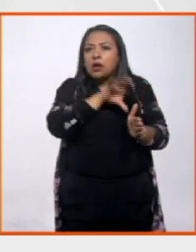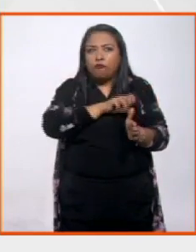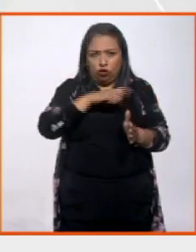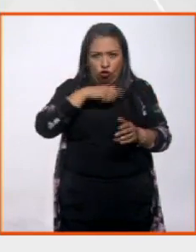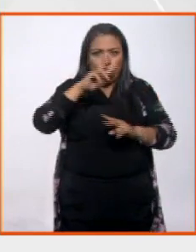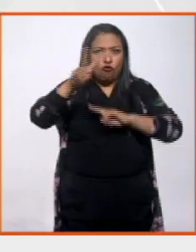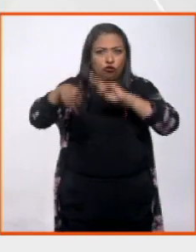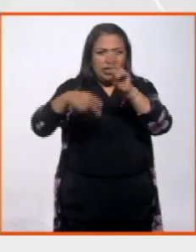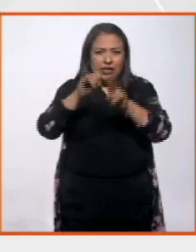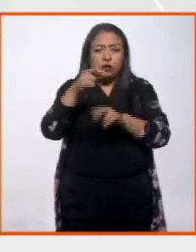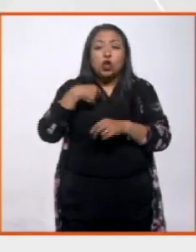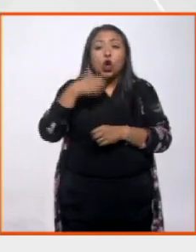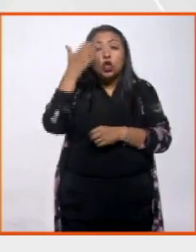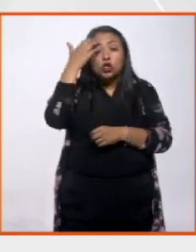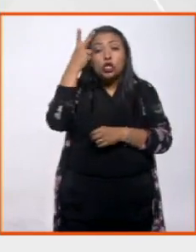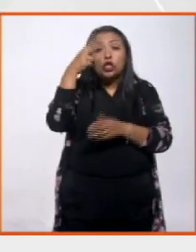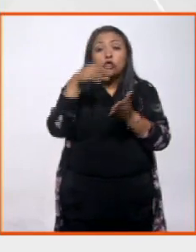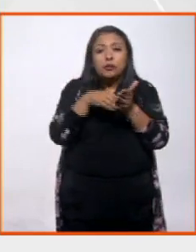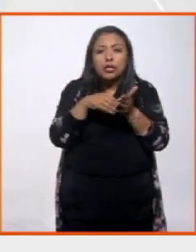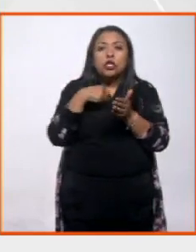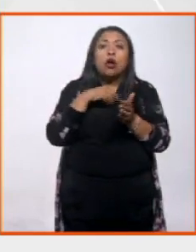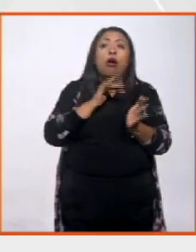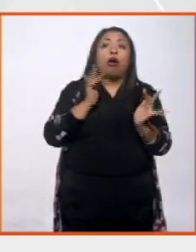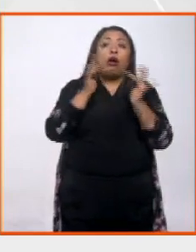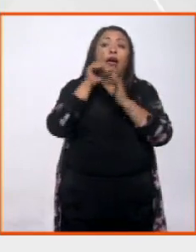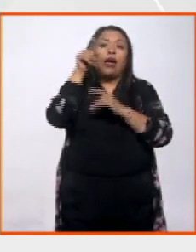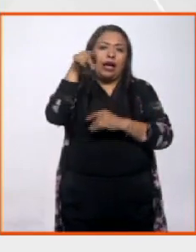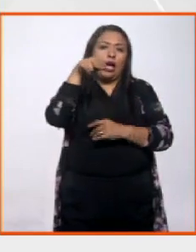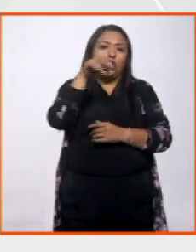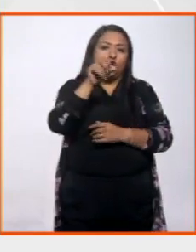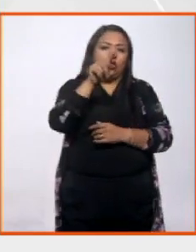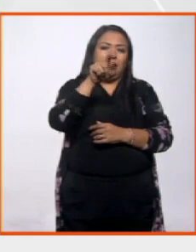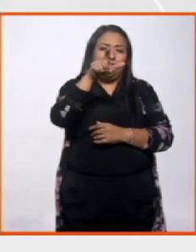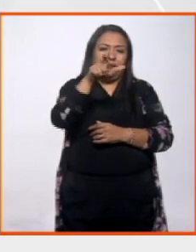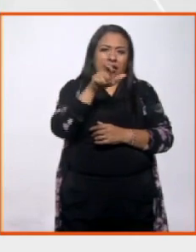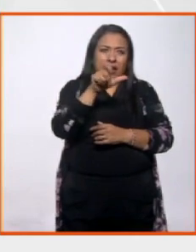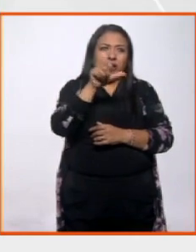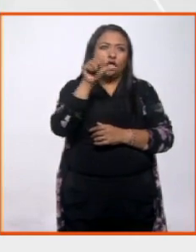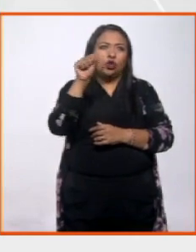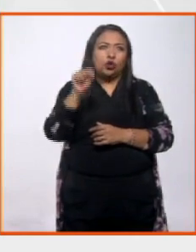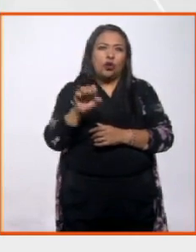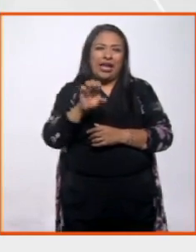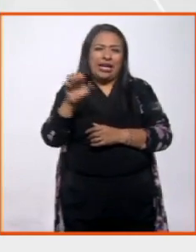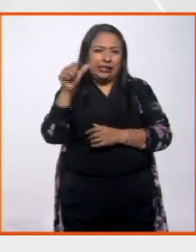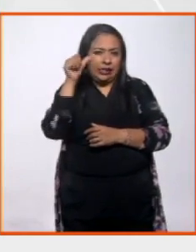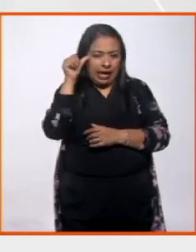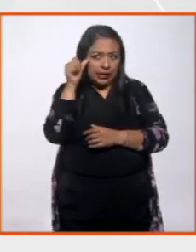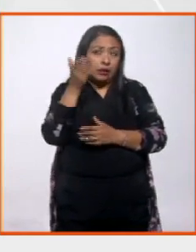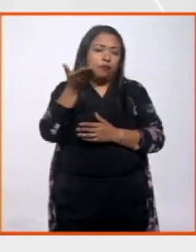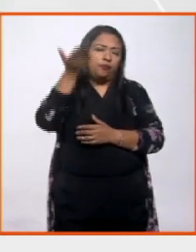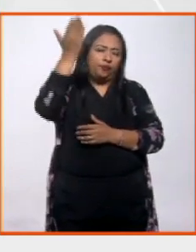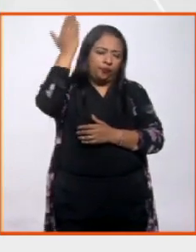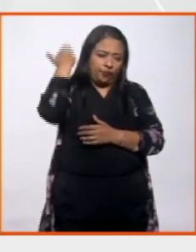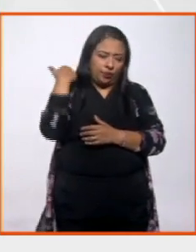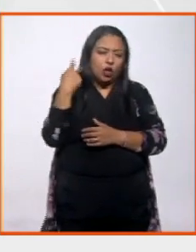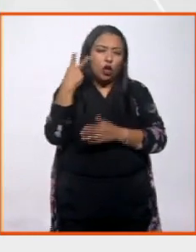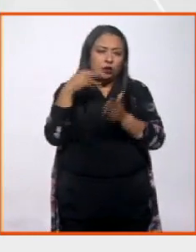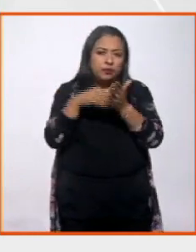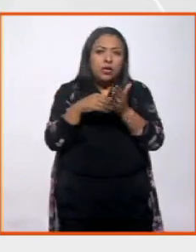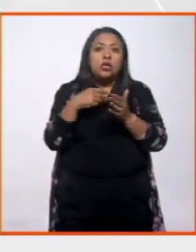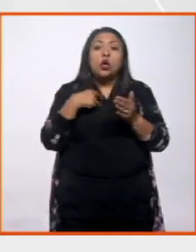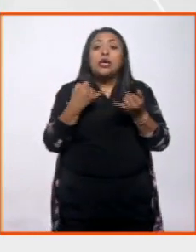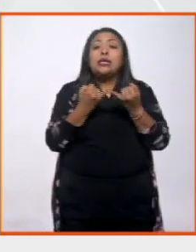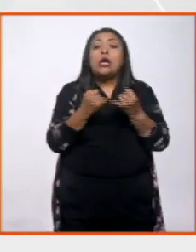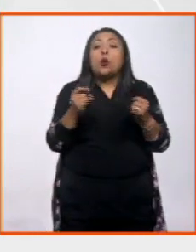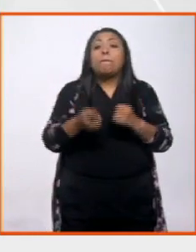Singapur, yo los conocí en el 2000, porque yo era corresponsal de la agencia Notimex, para el sudeste asiático, fue así como los conocí, en aquel entonces me tocó la inauguración del